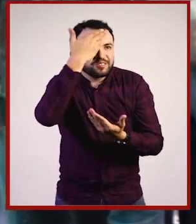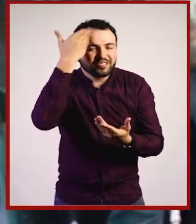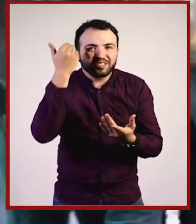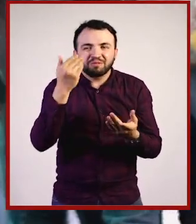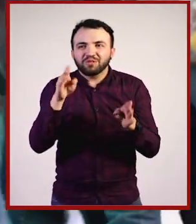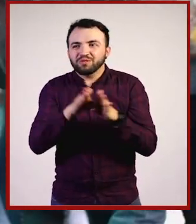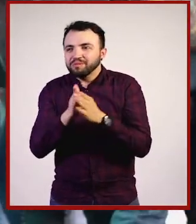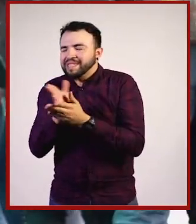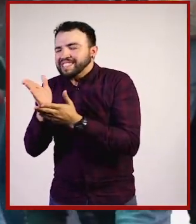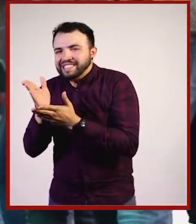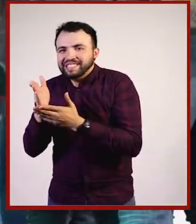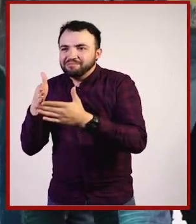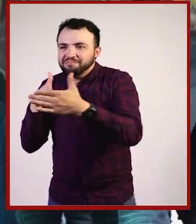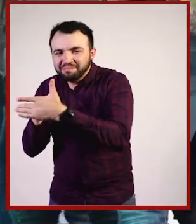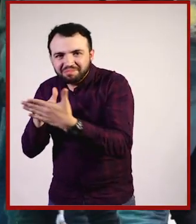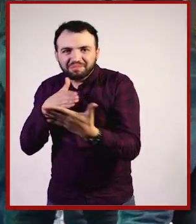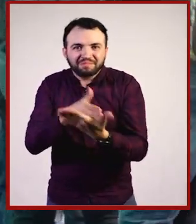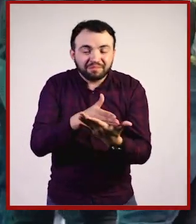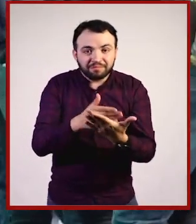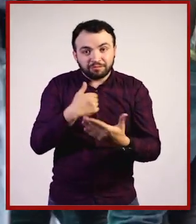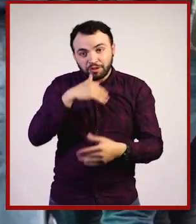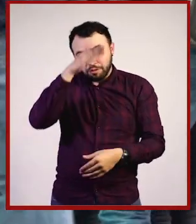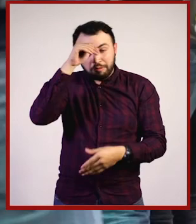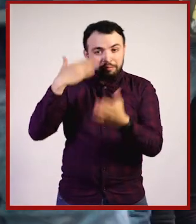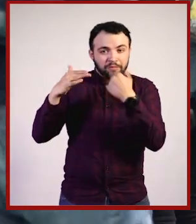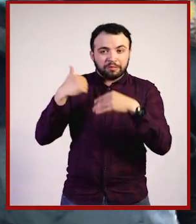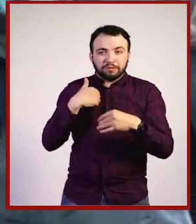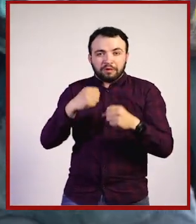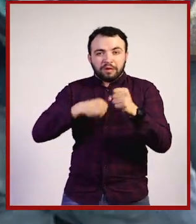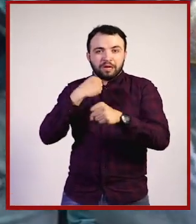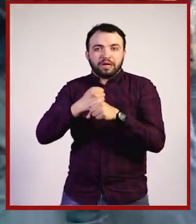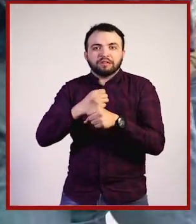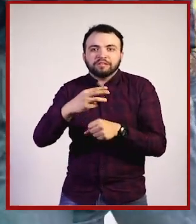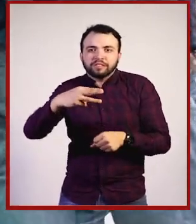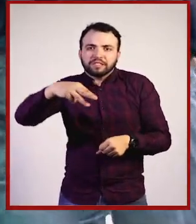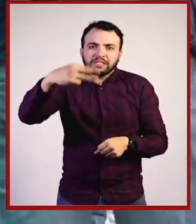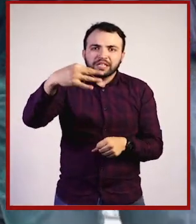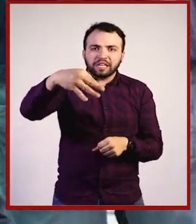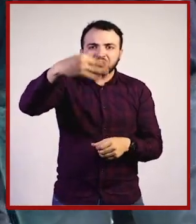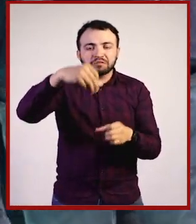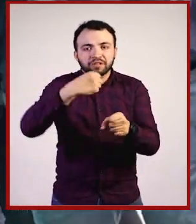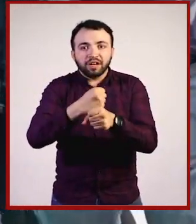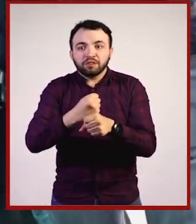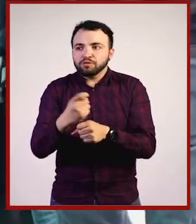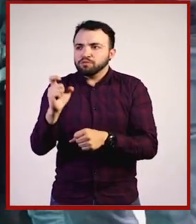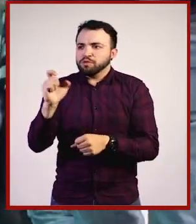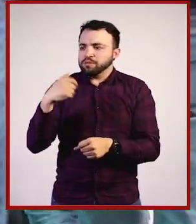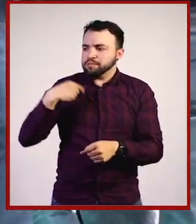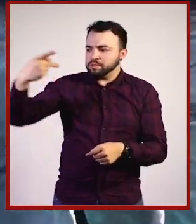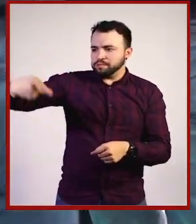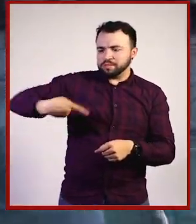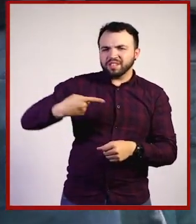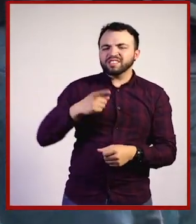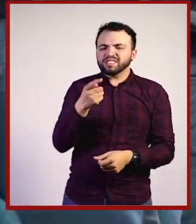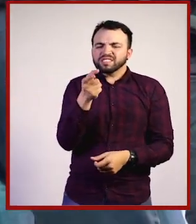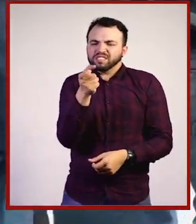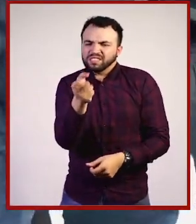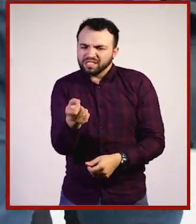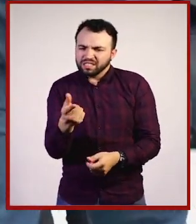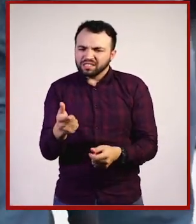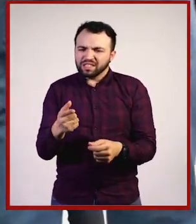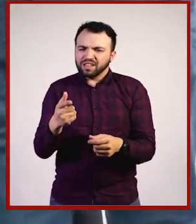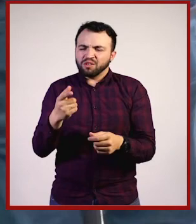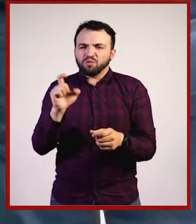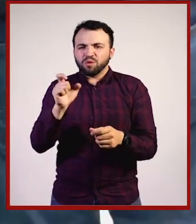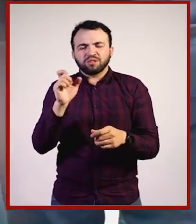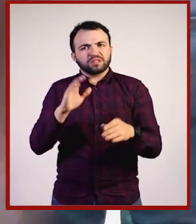ir. Yo me acuerdo cuando yo tenía 13, 14 años y si me preguntabas, ¿tú qué vas a hacer cuando seas grande? No tenía la menor idea y de